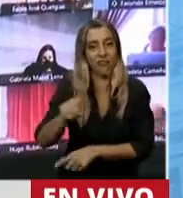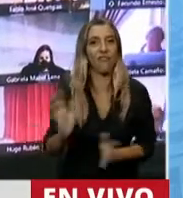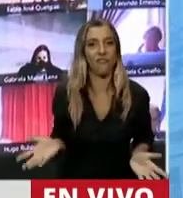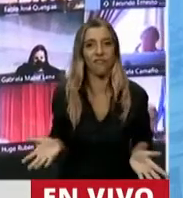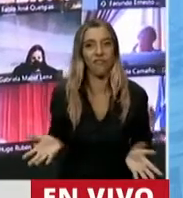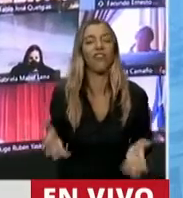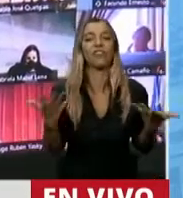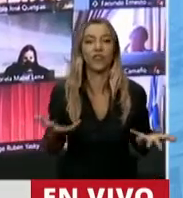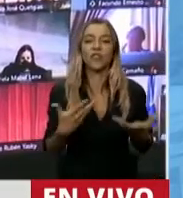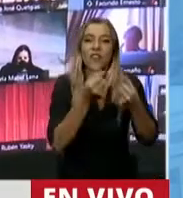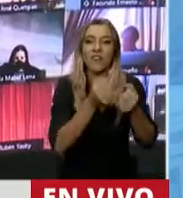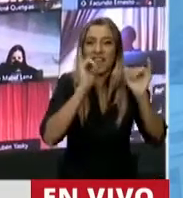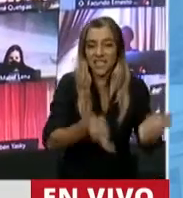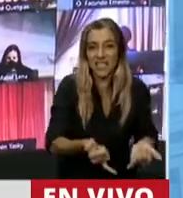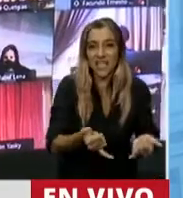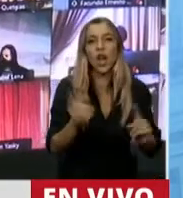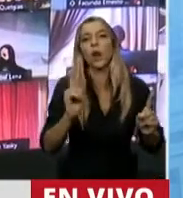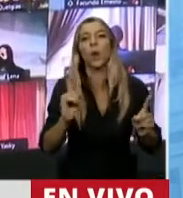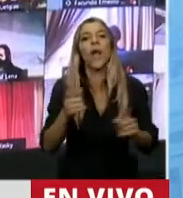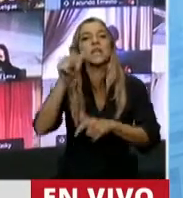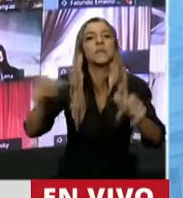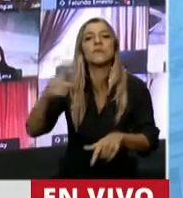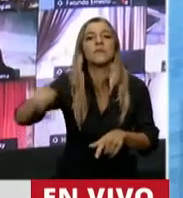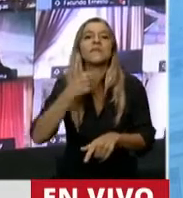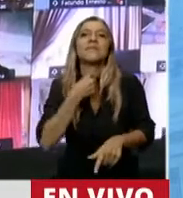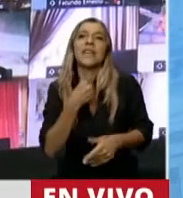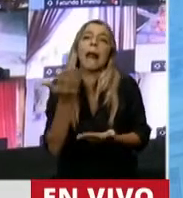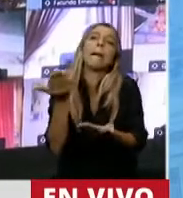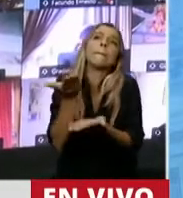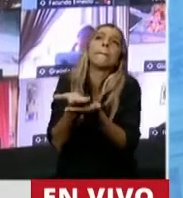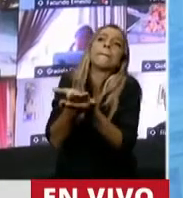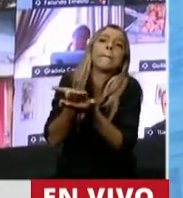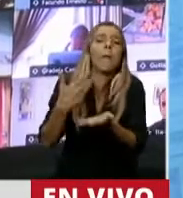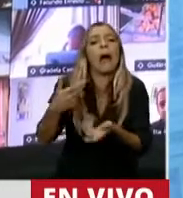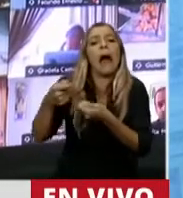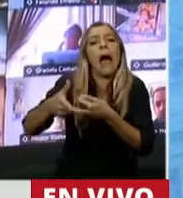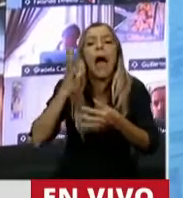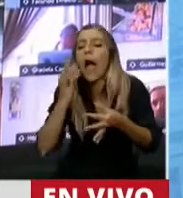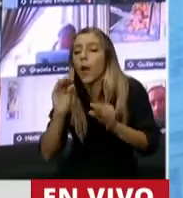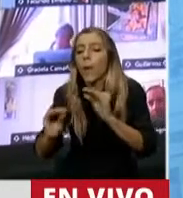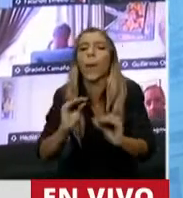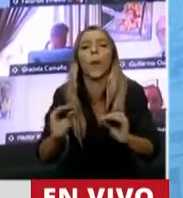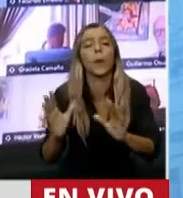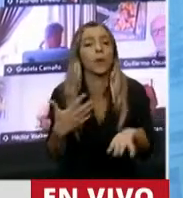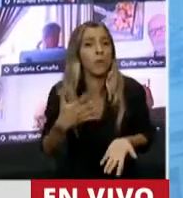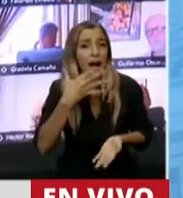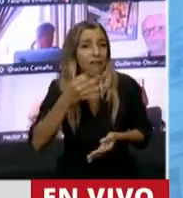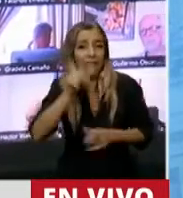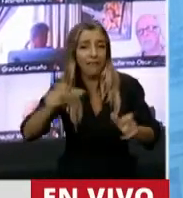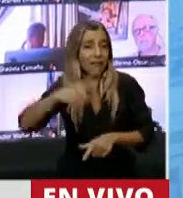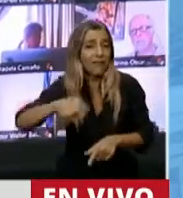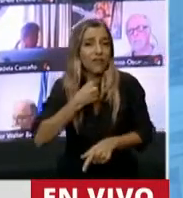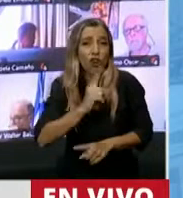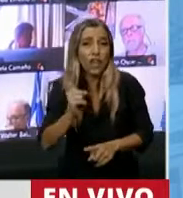Estado o de un político. El argentino medio no quiere eso. Acepta eso porque no le queda otra